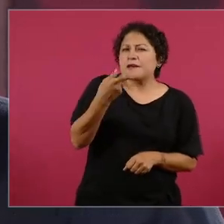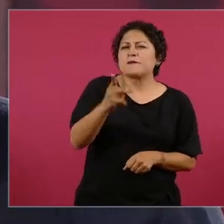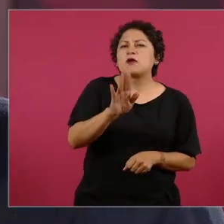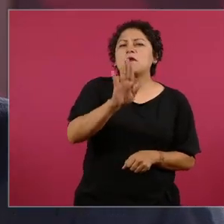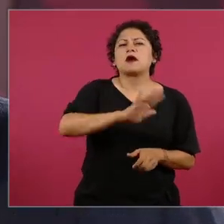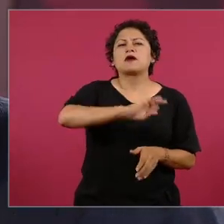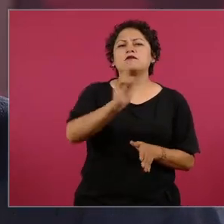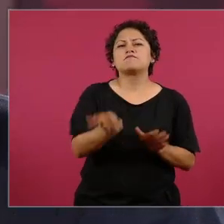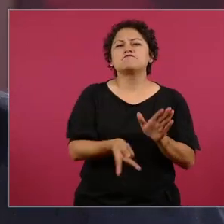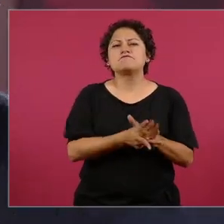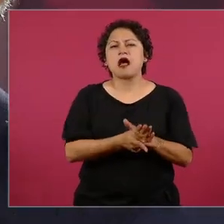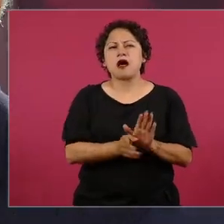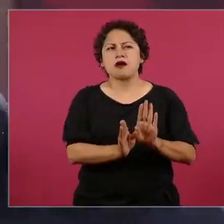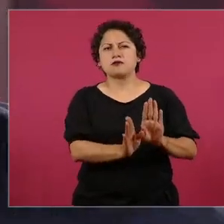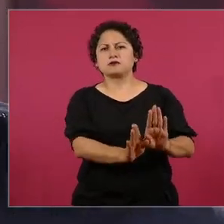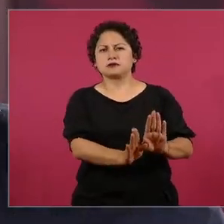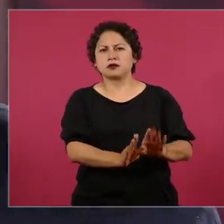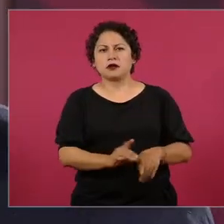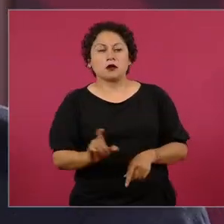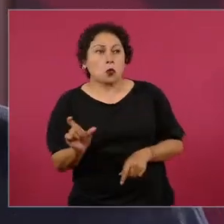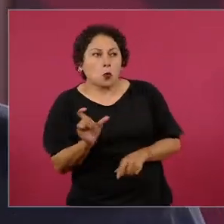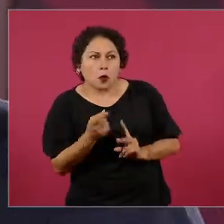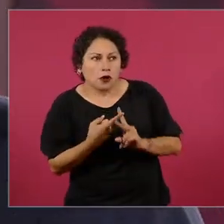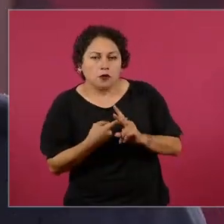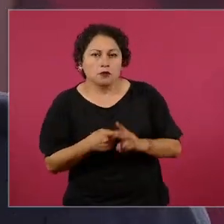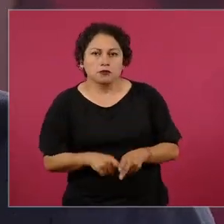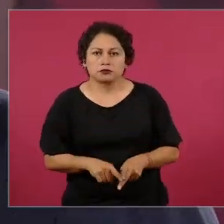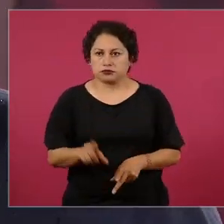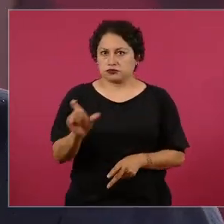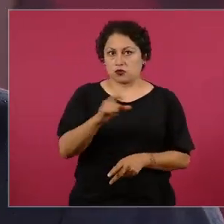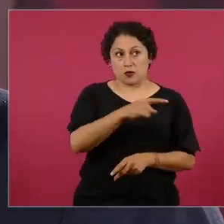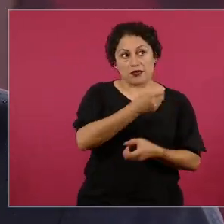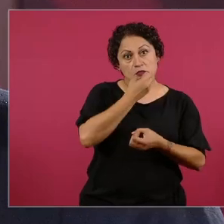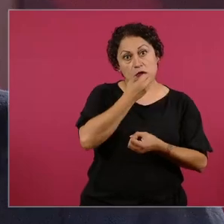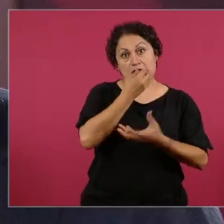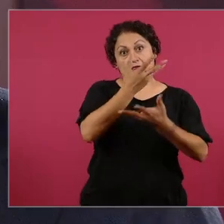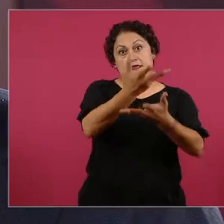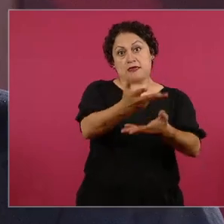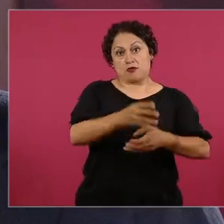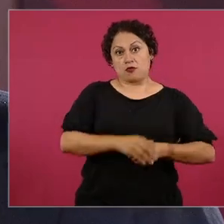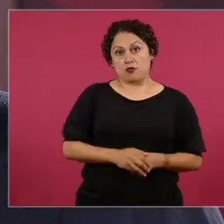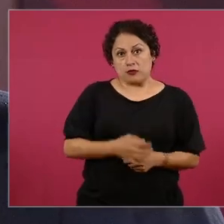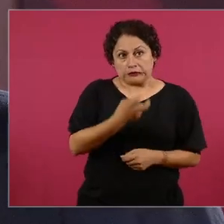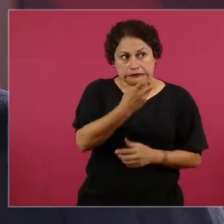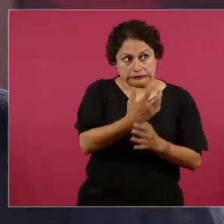cuándo presidente? Desde que declaró eso la semana pasada sí